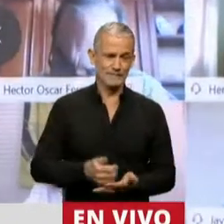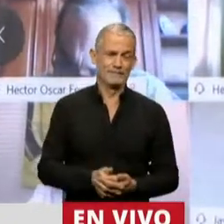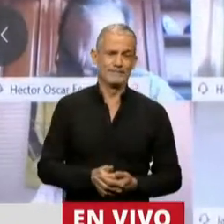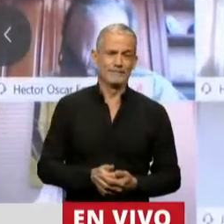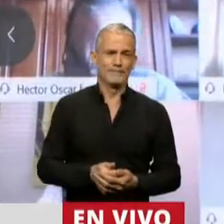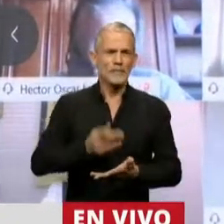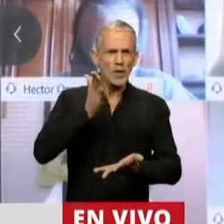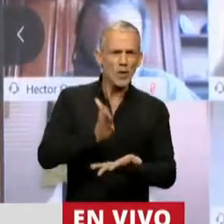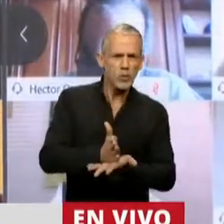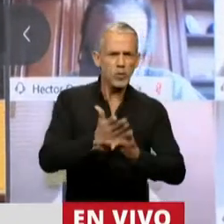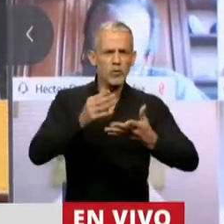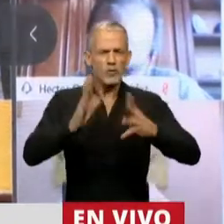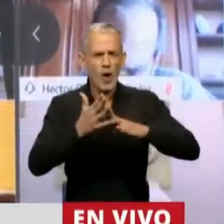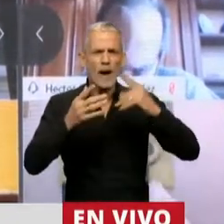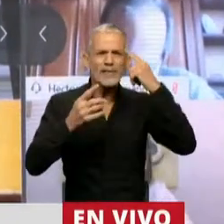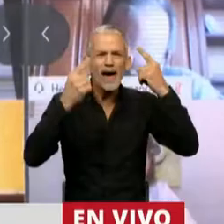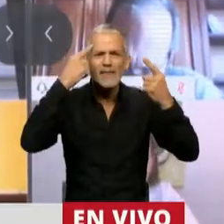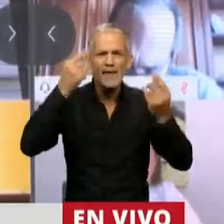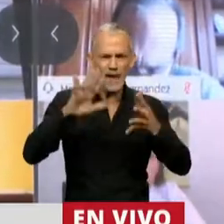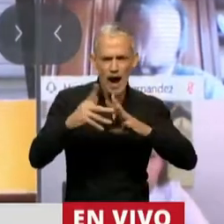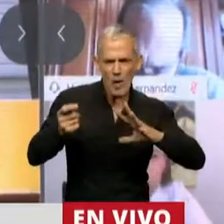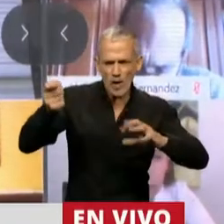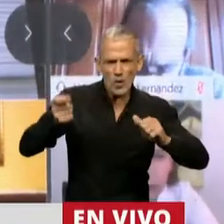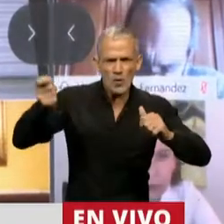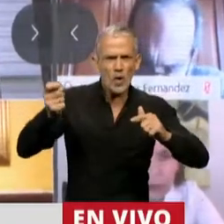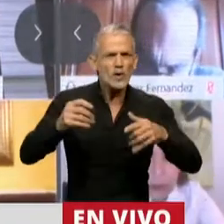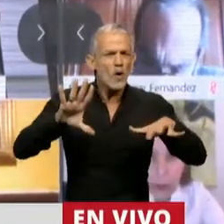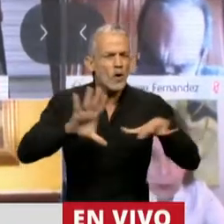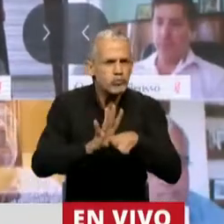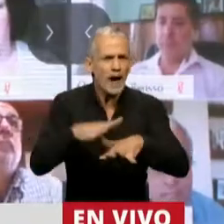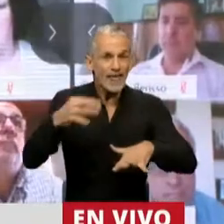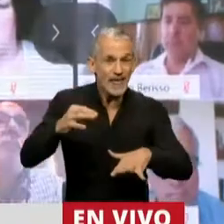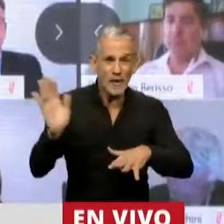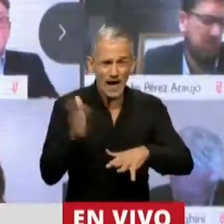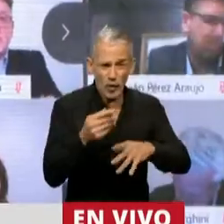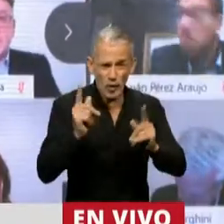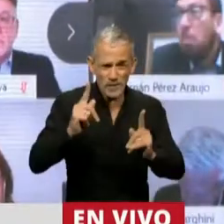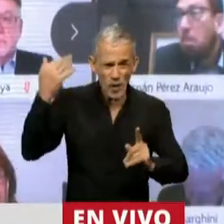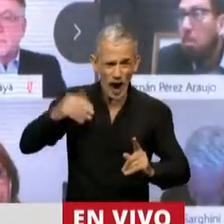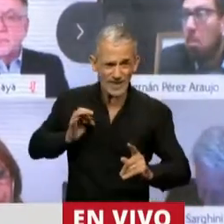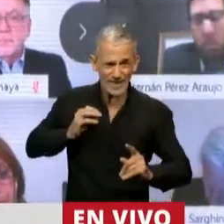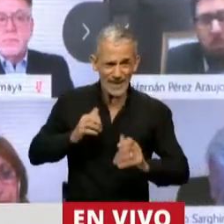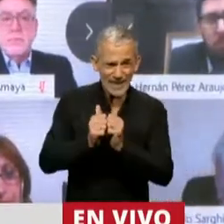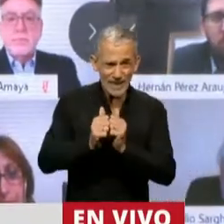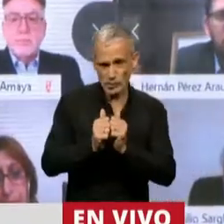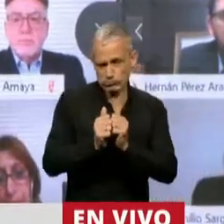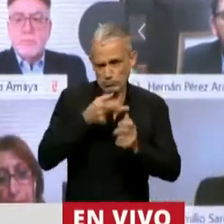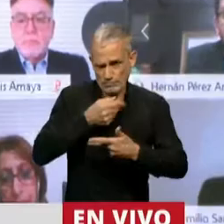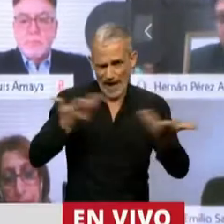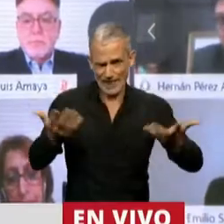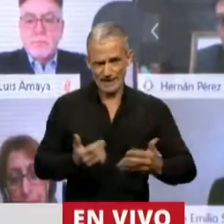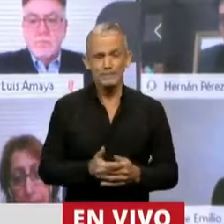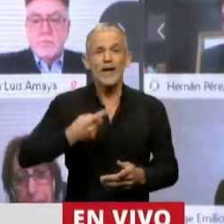intelectual y con la caladura moral que correspondía a todos esos sucesos. Pero nosotros